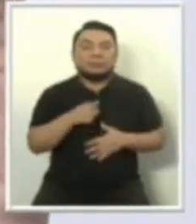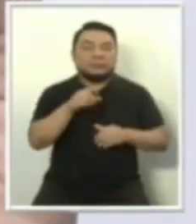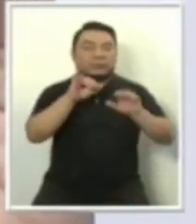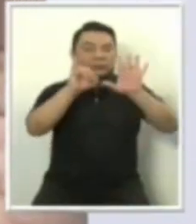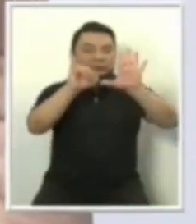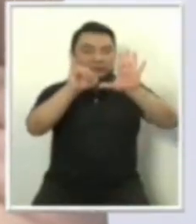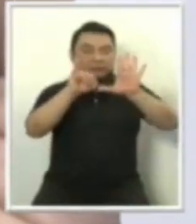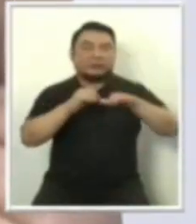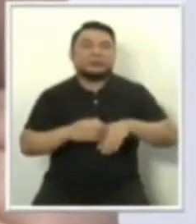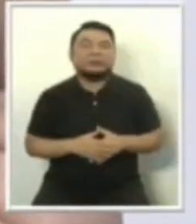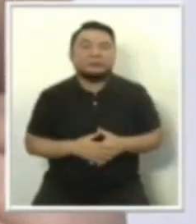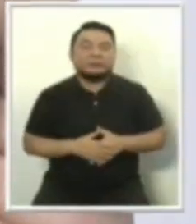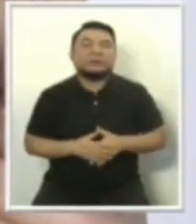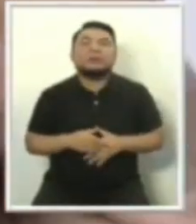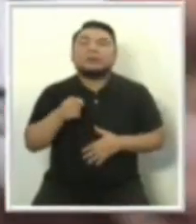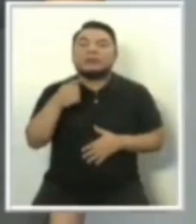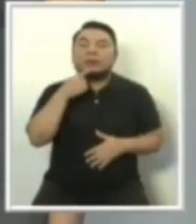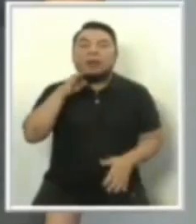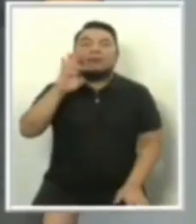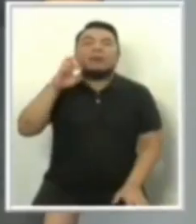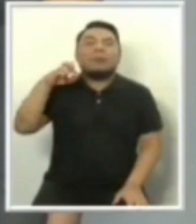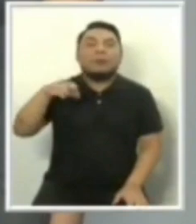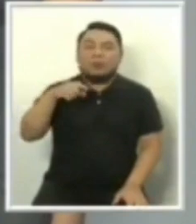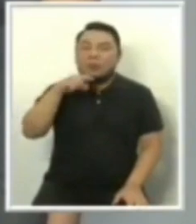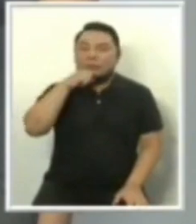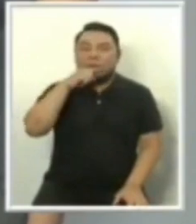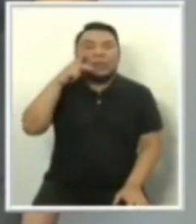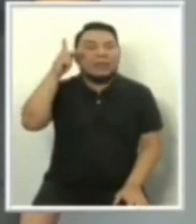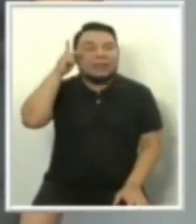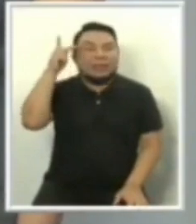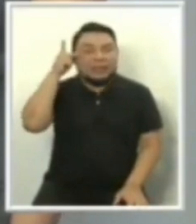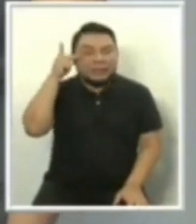El número seis es Fuerza Popular, Keiko Fujimori.